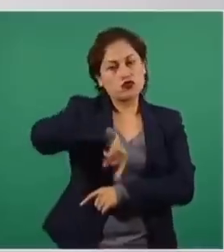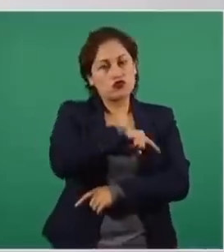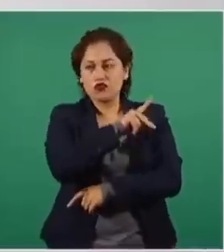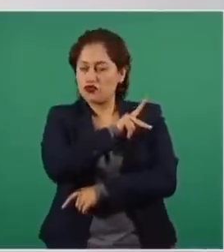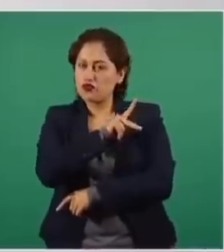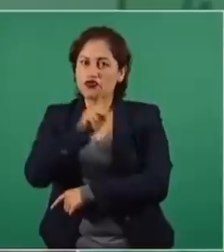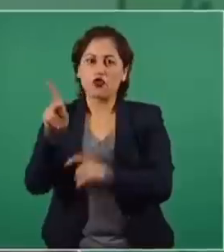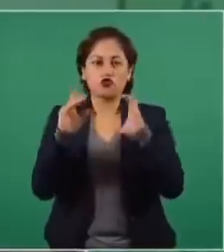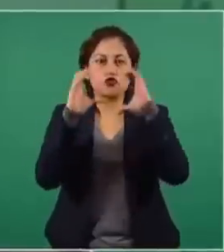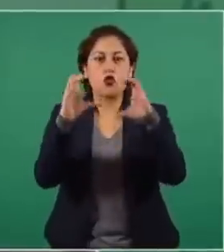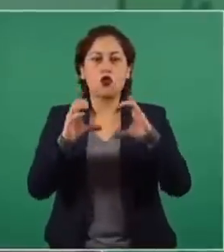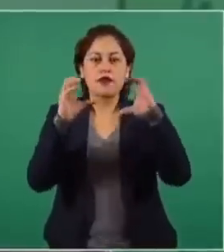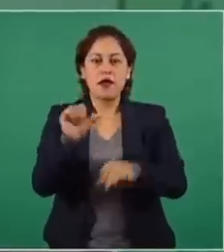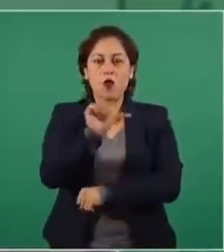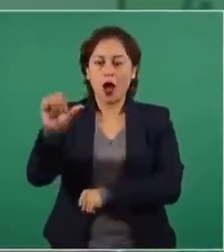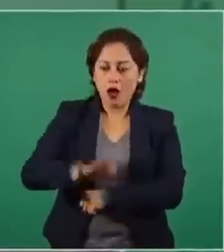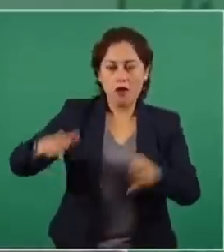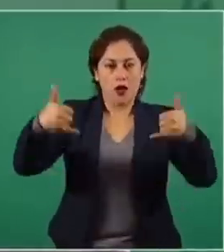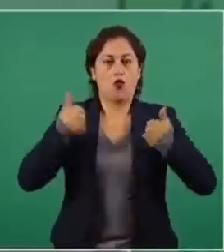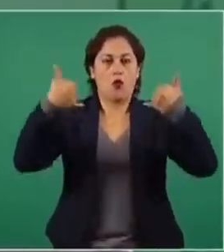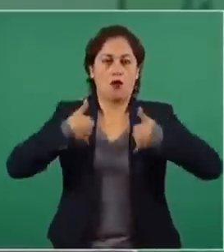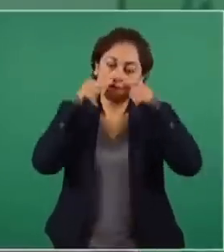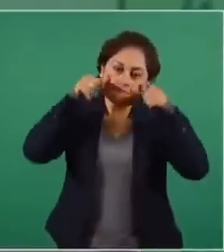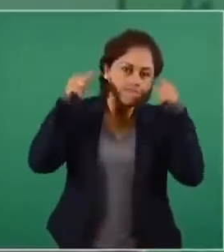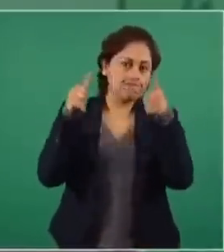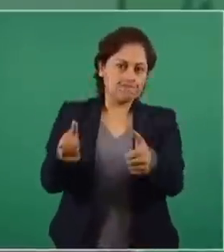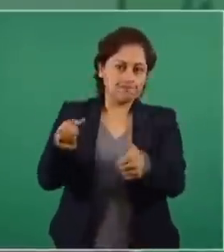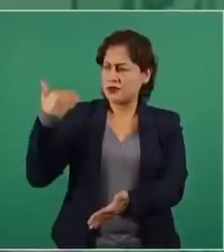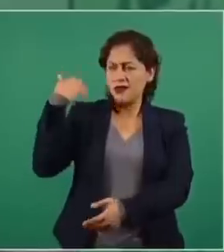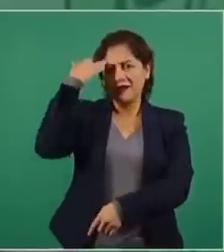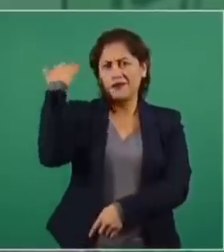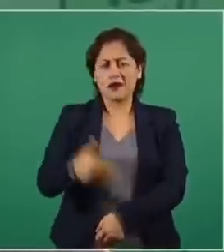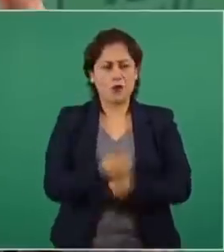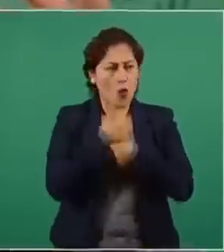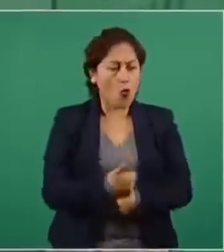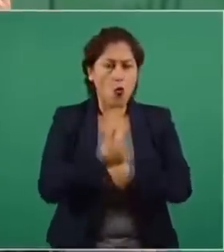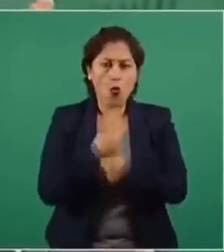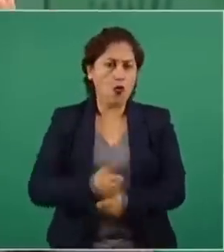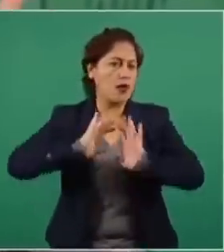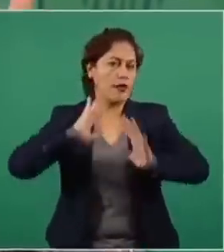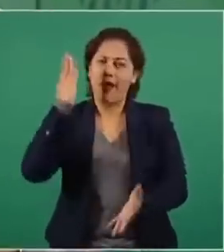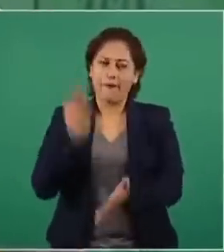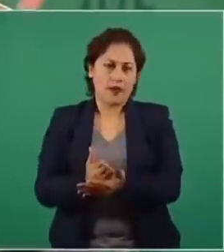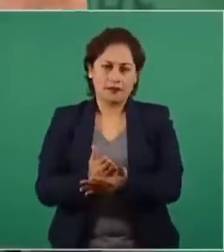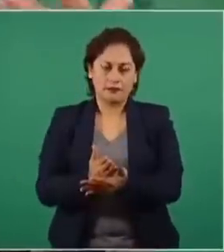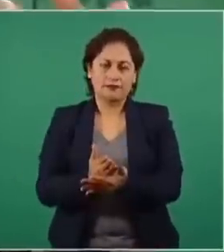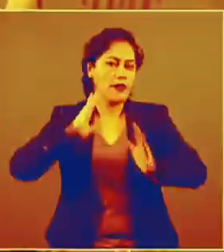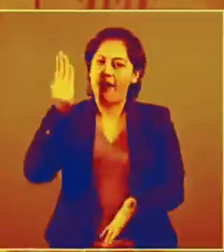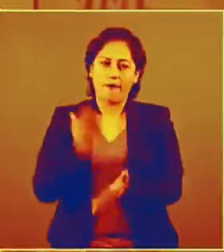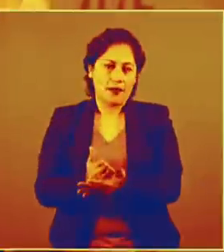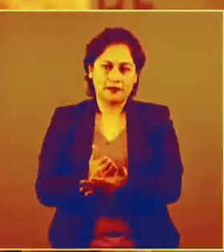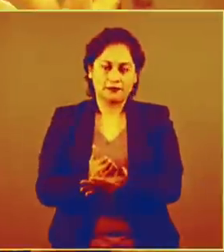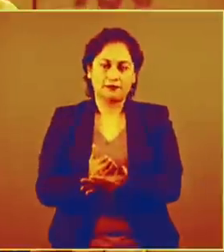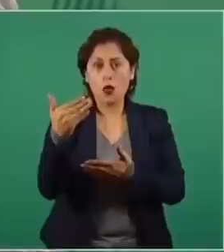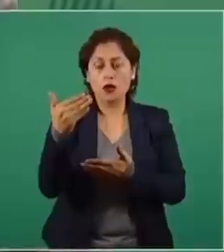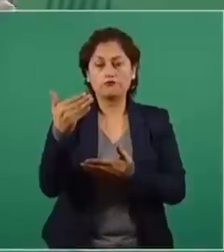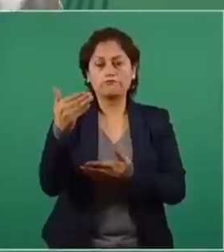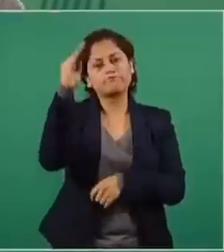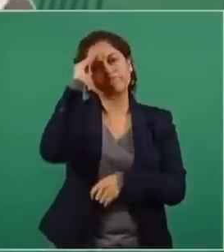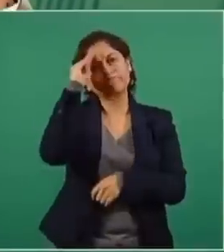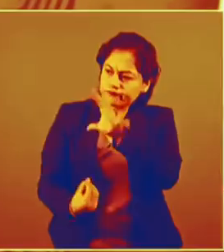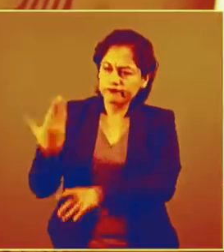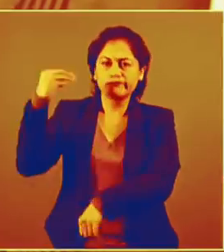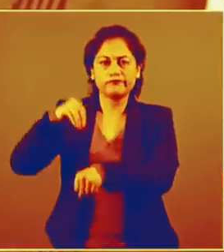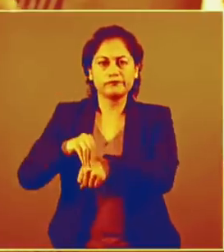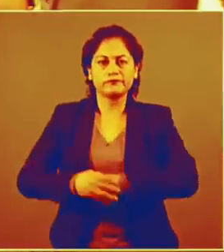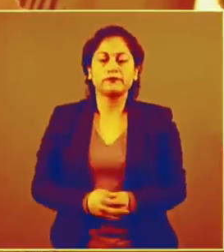con los jóvenes para el futuro. Entonces hay que inventar, inventar lo nuevo.